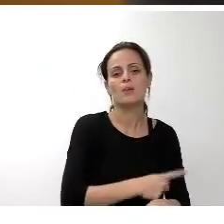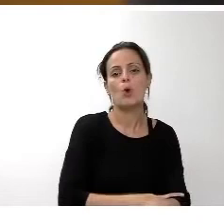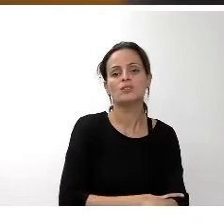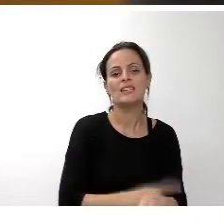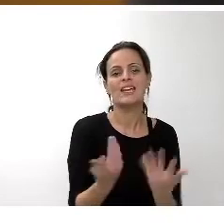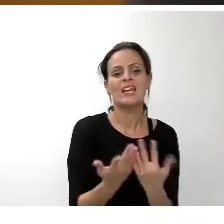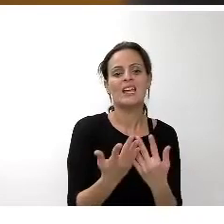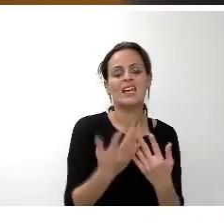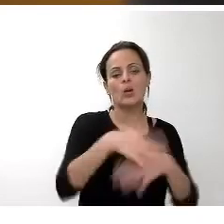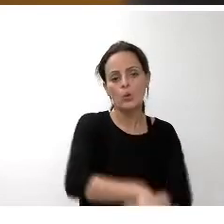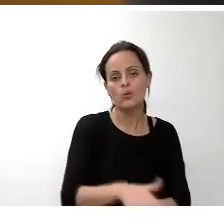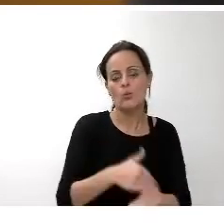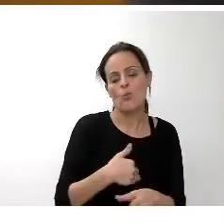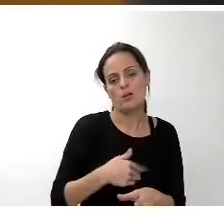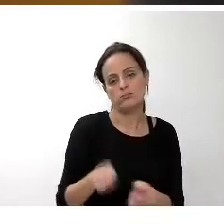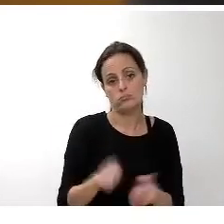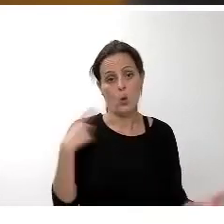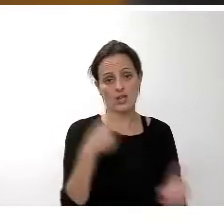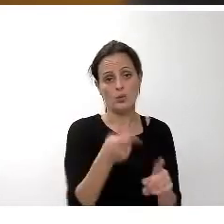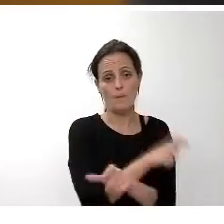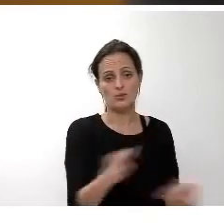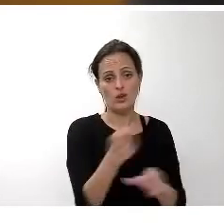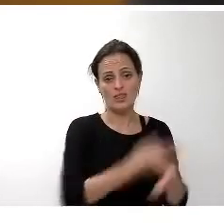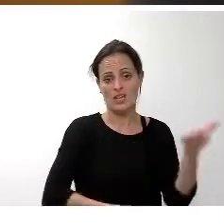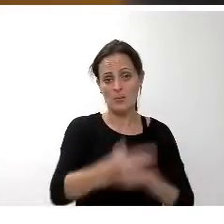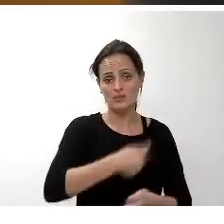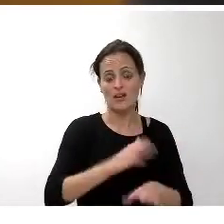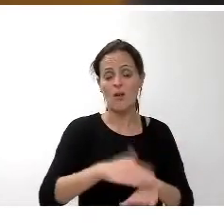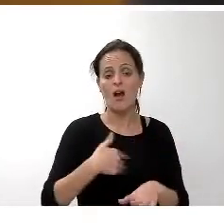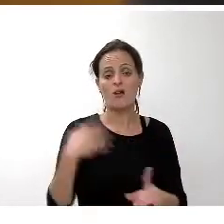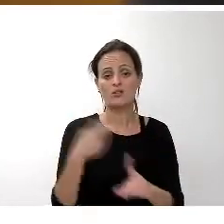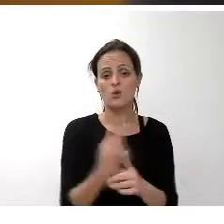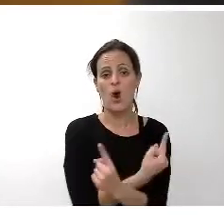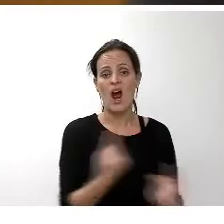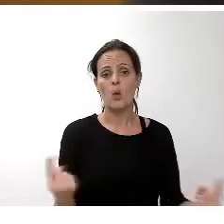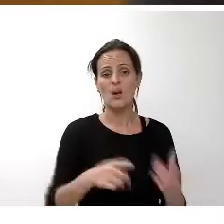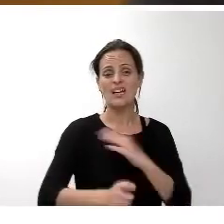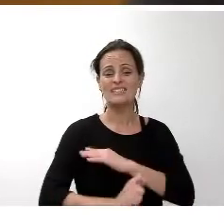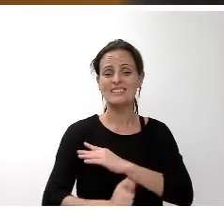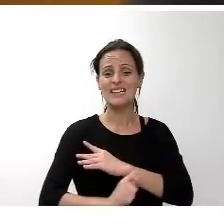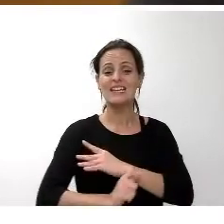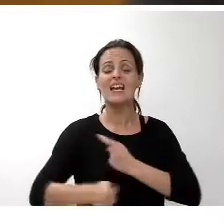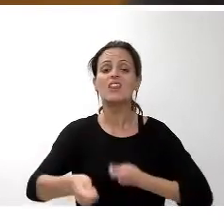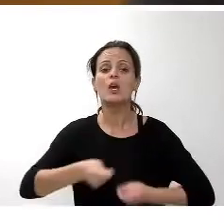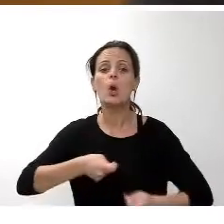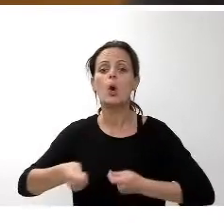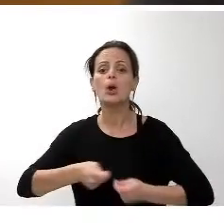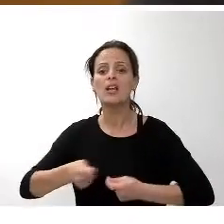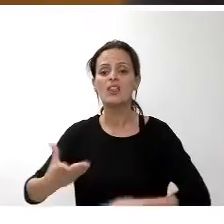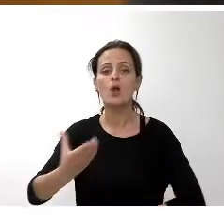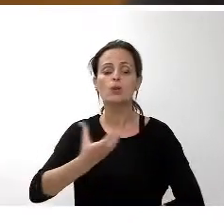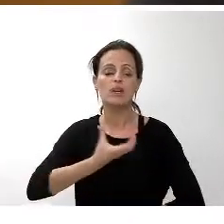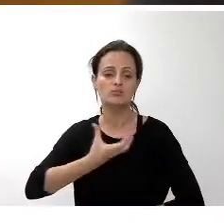discapacidad para que también tengan una estrategia de coordinación con los ayuntamientos y